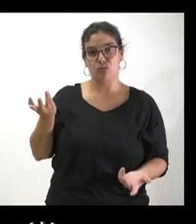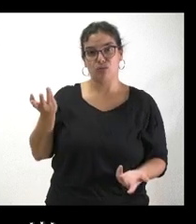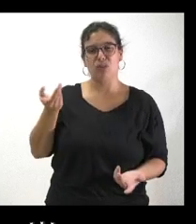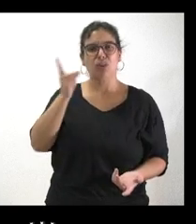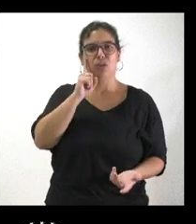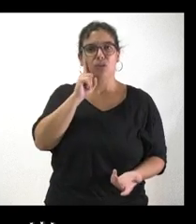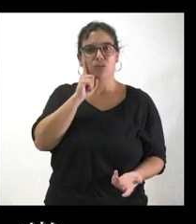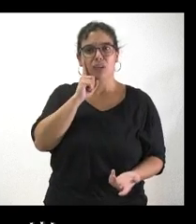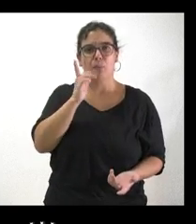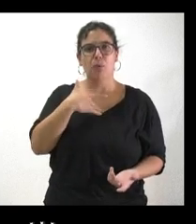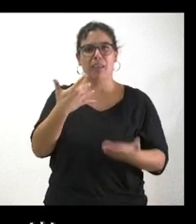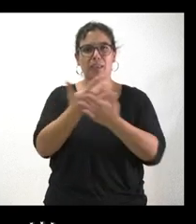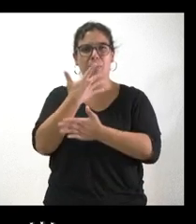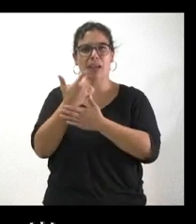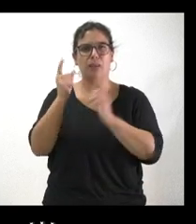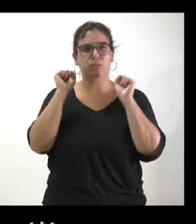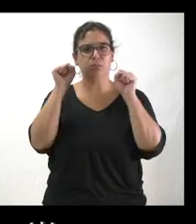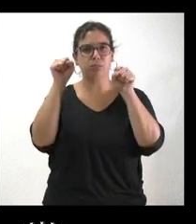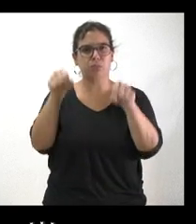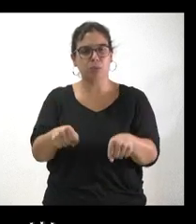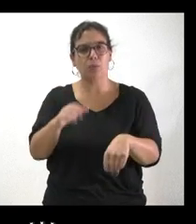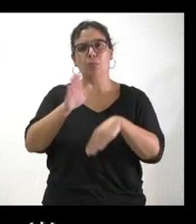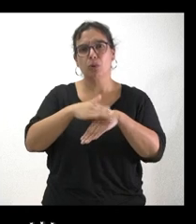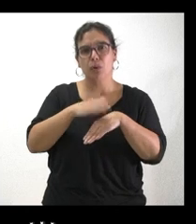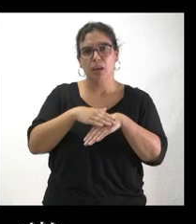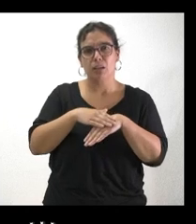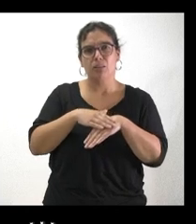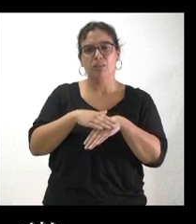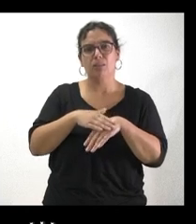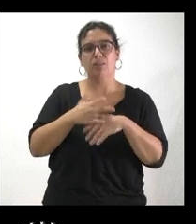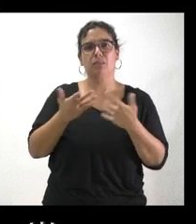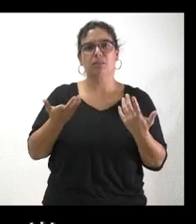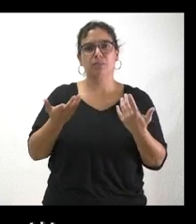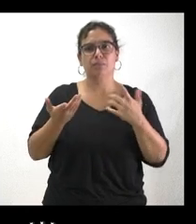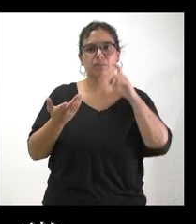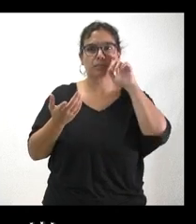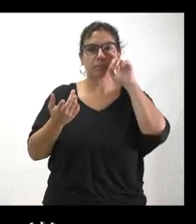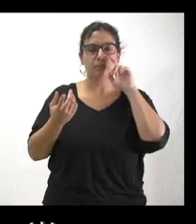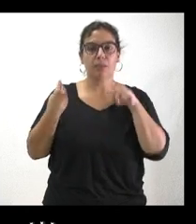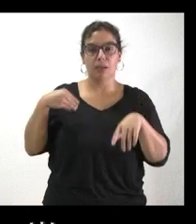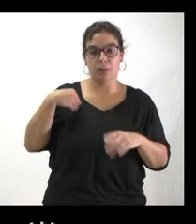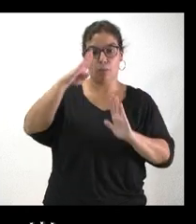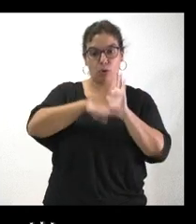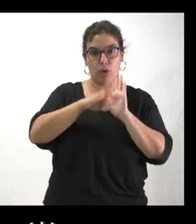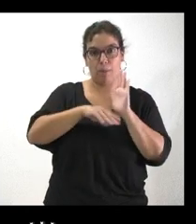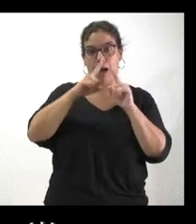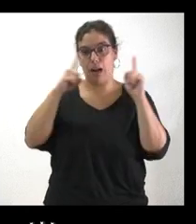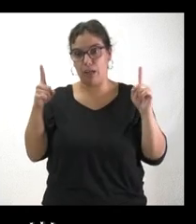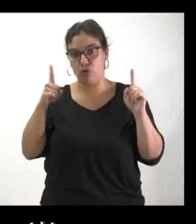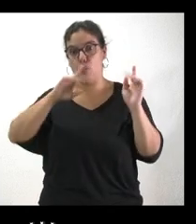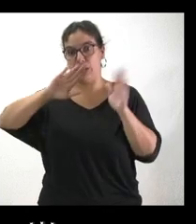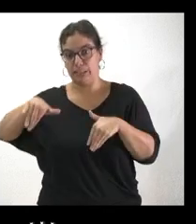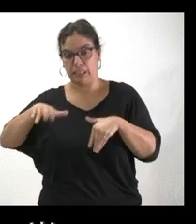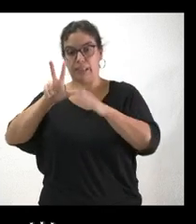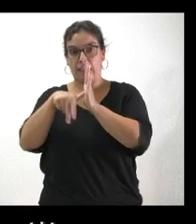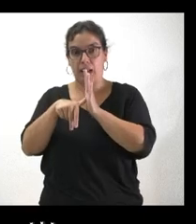si nos pueden dar una explicación de la demora dentro del año para la adquisición de ese material e incluso de la demora dentro del programa operativo que concluía en 2020